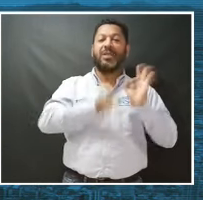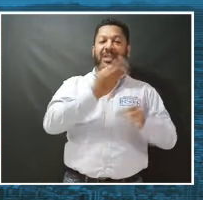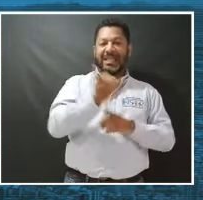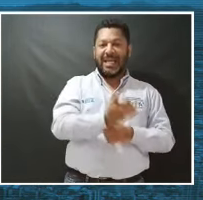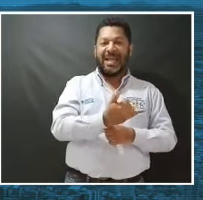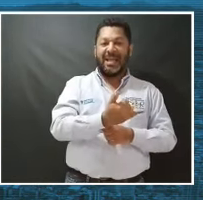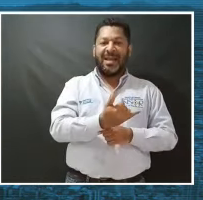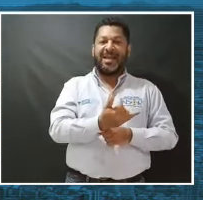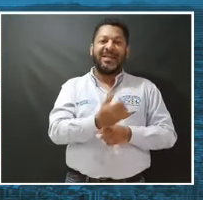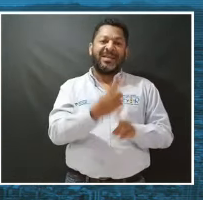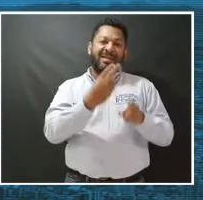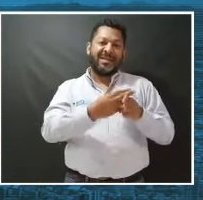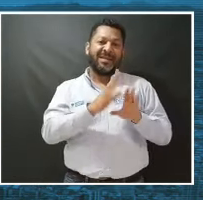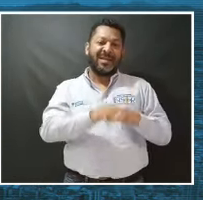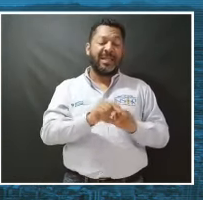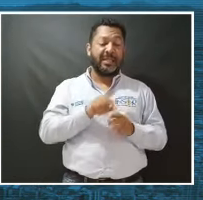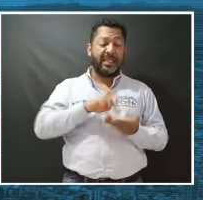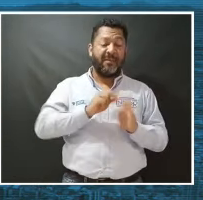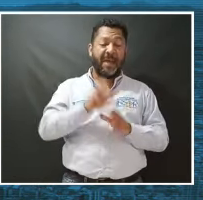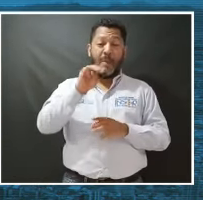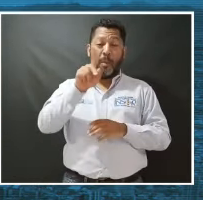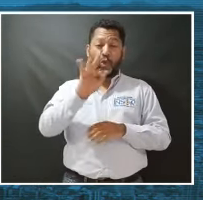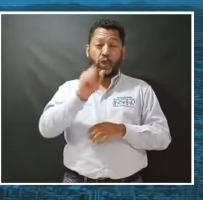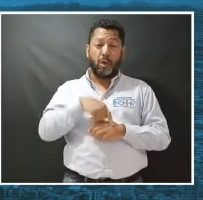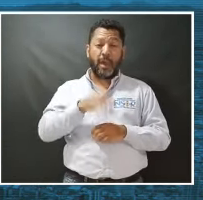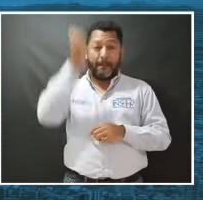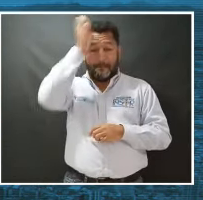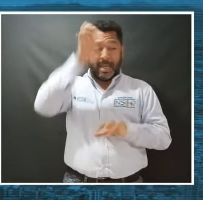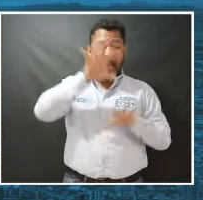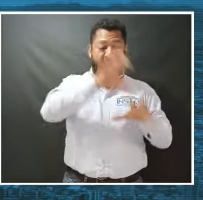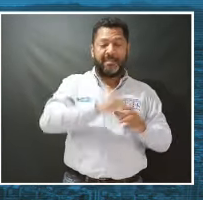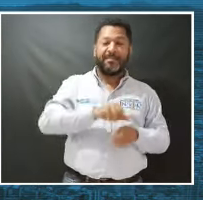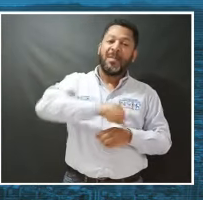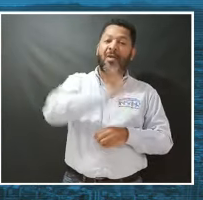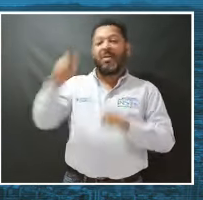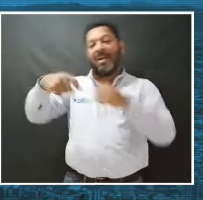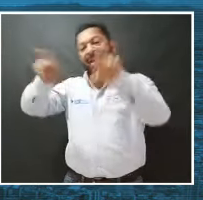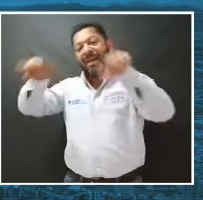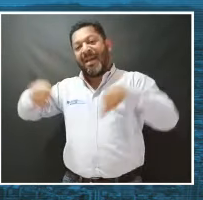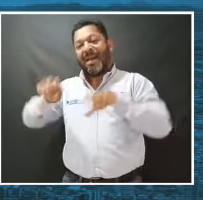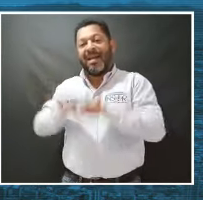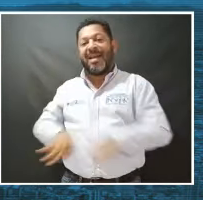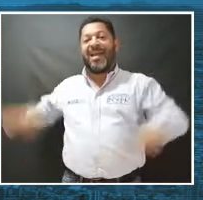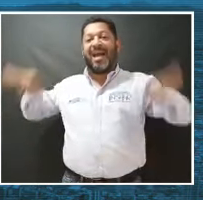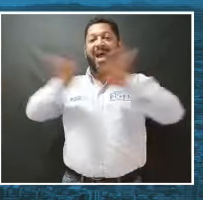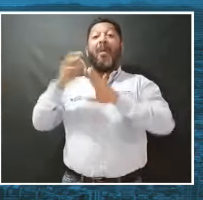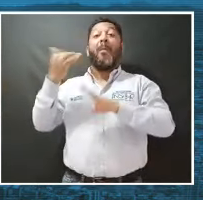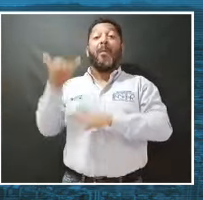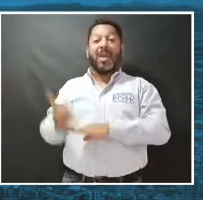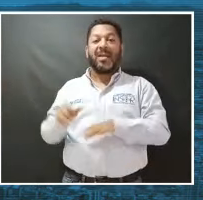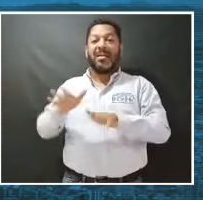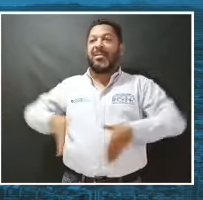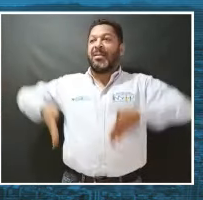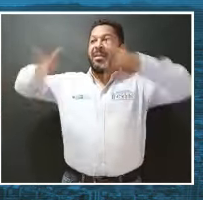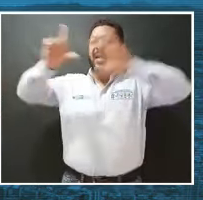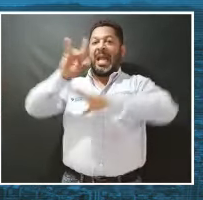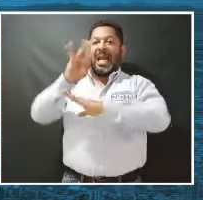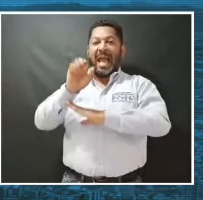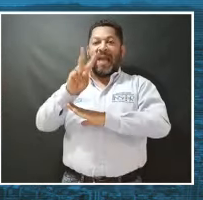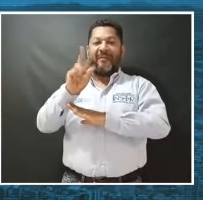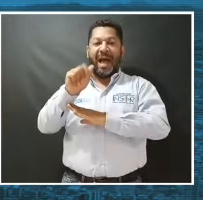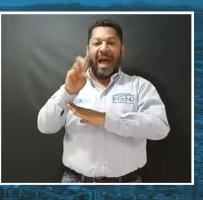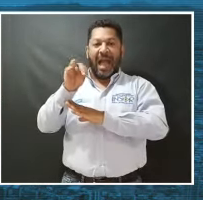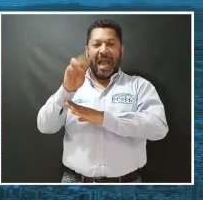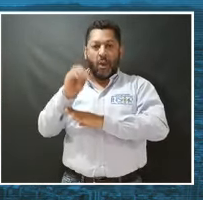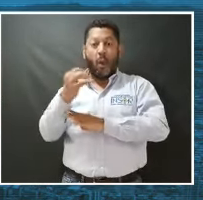Palacio de Justicia y popularmente conocido como el Monstruo de Piedra. Bien, ahora vamos a hablar de otra construcción muy importante que